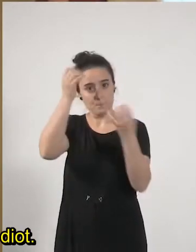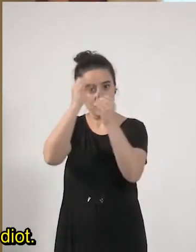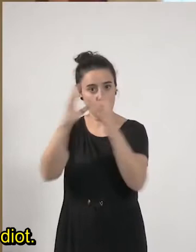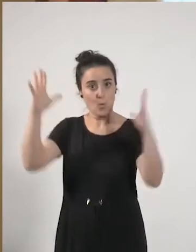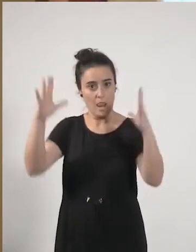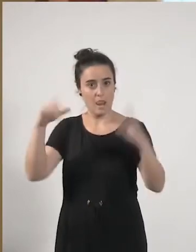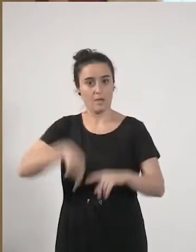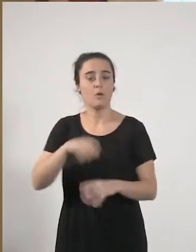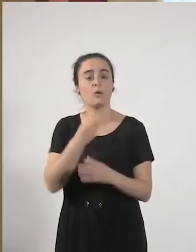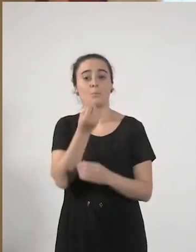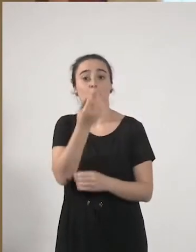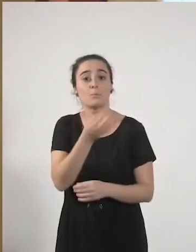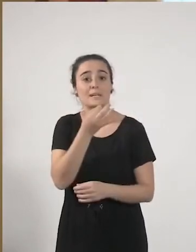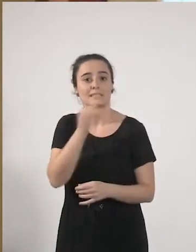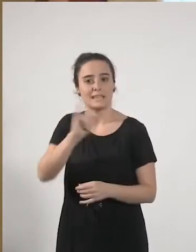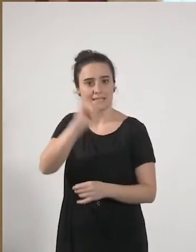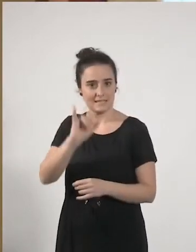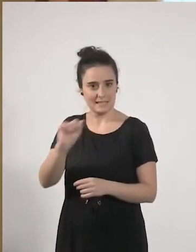itzea emango diot.